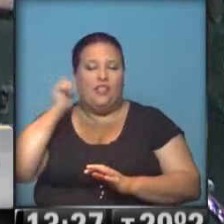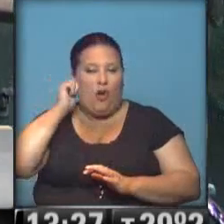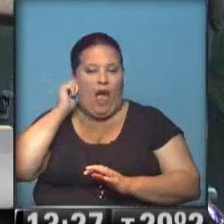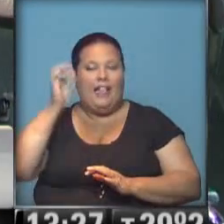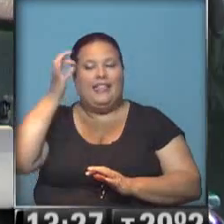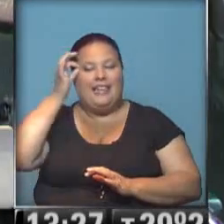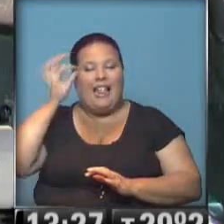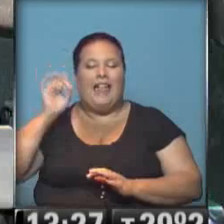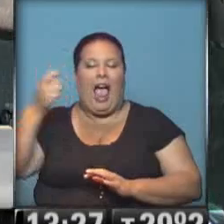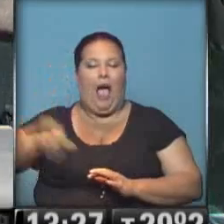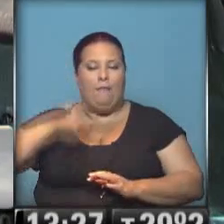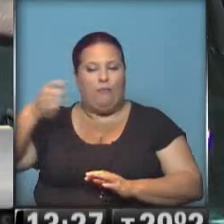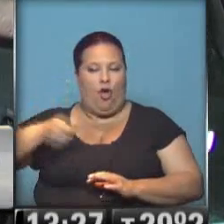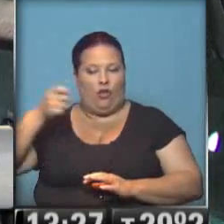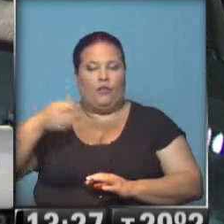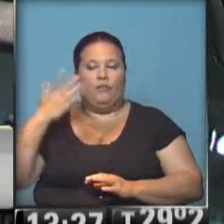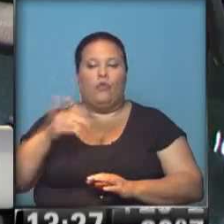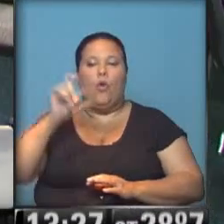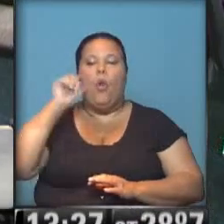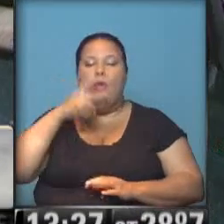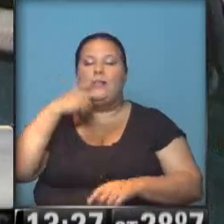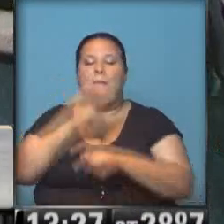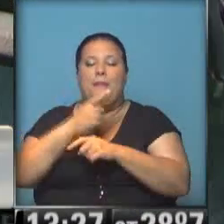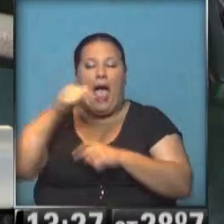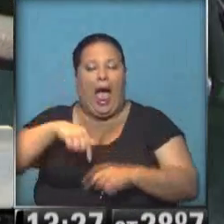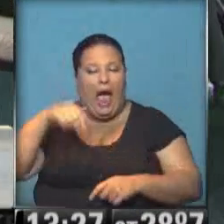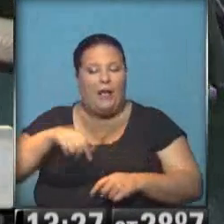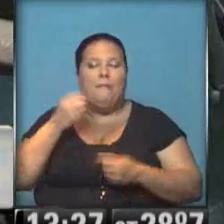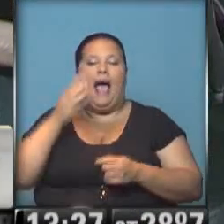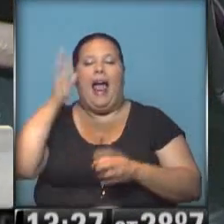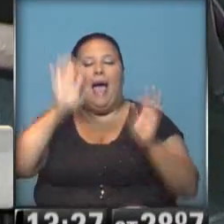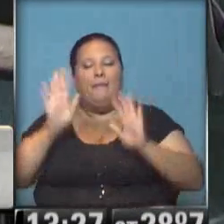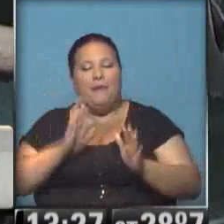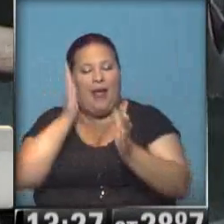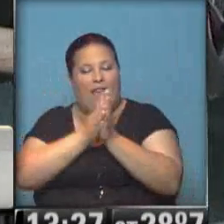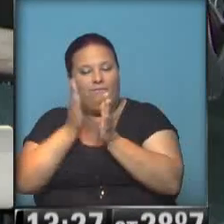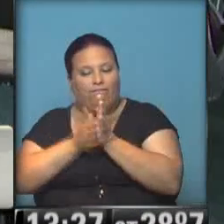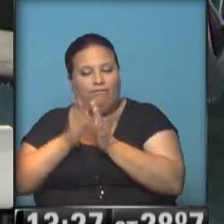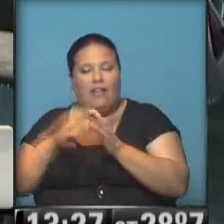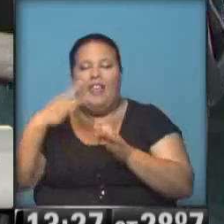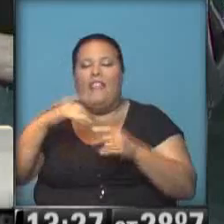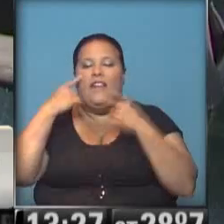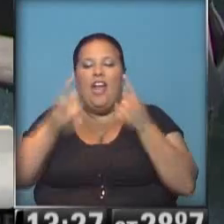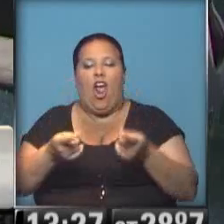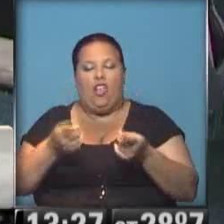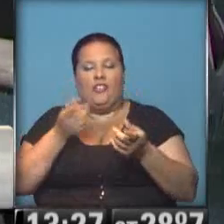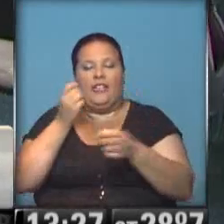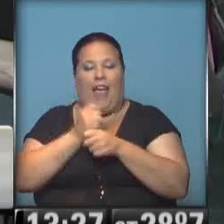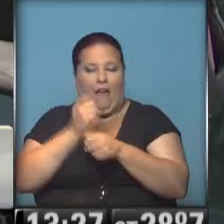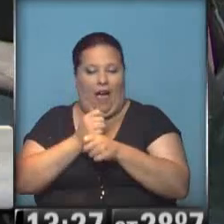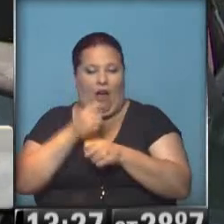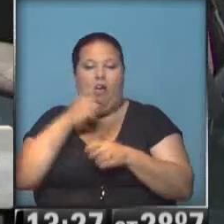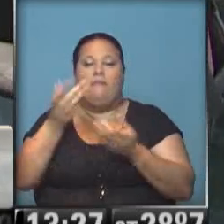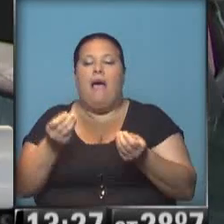y 30 de aportes. Con lo cual, Luis, primero, tenés que hacer actualmente, para ir armando tu legajo, un reconocimiento de servicios. A los